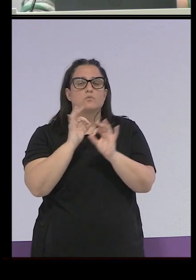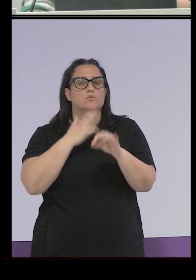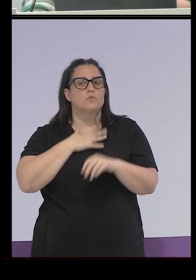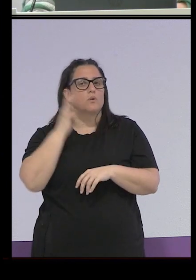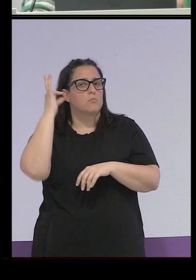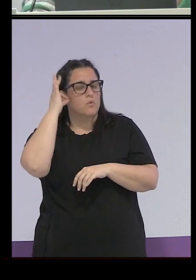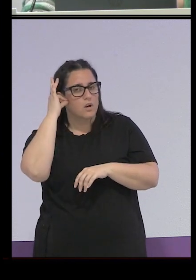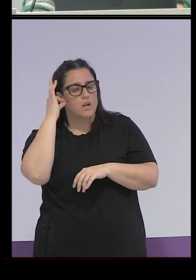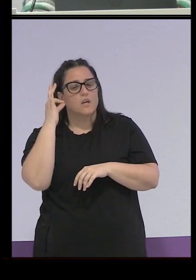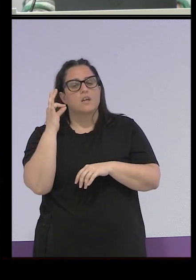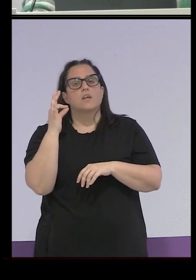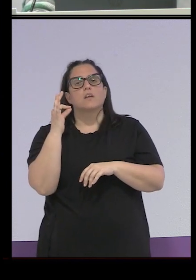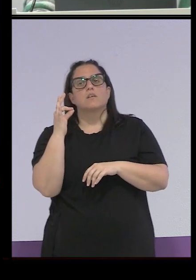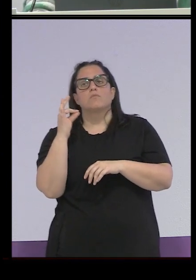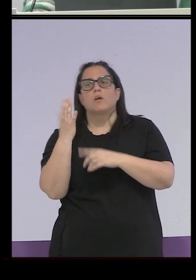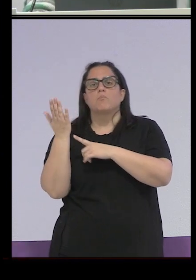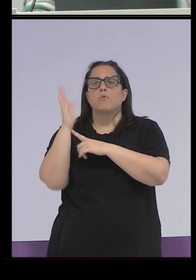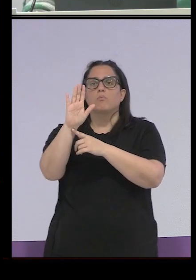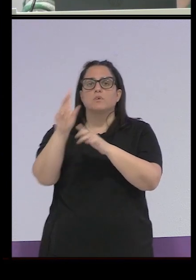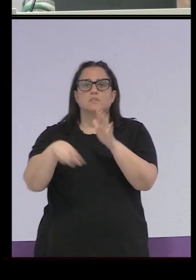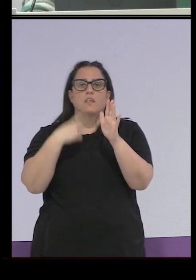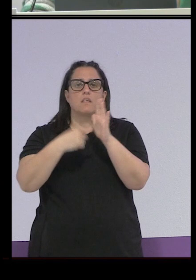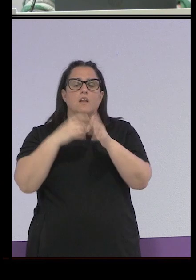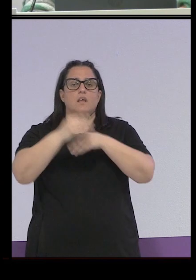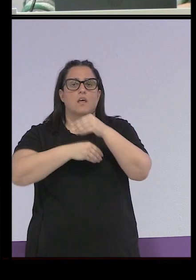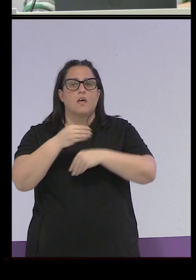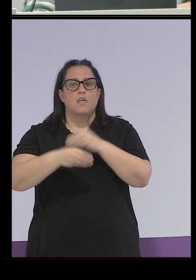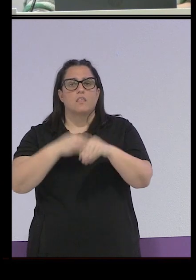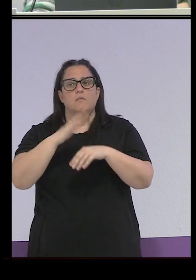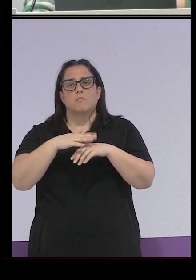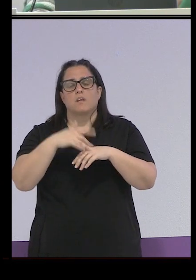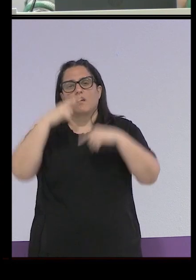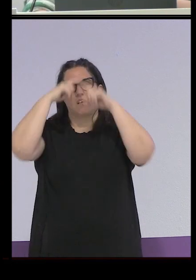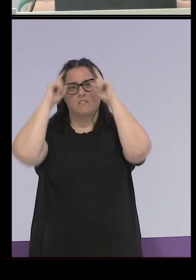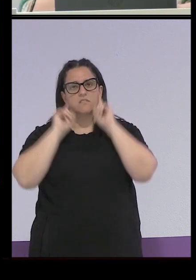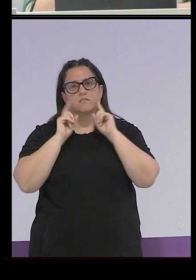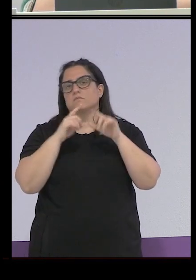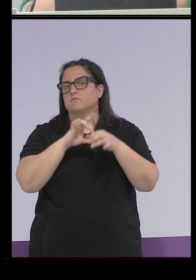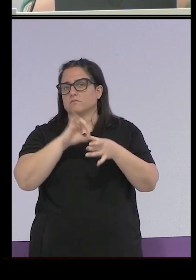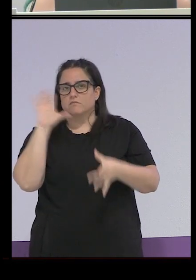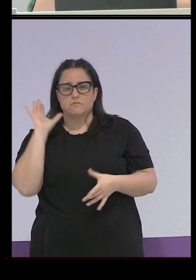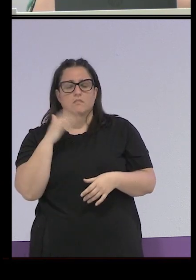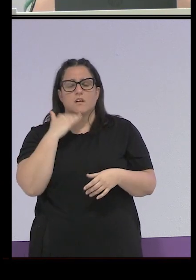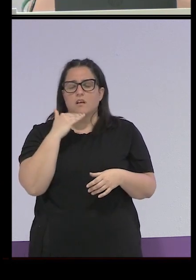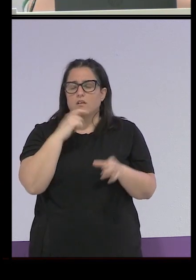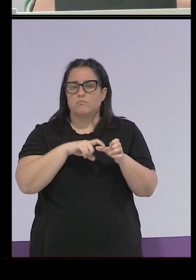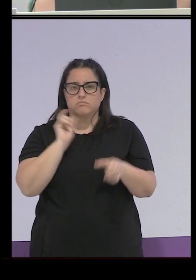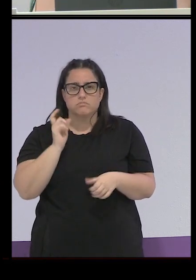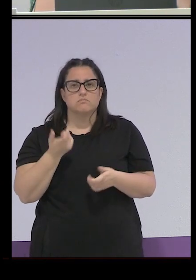Mujer hizo una propuesta de ley donde entre otras cosas pedía que salían las órdenes religiosas de esta institución mantener un poco